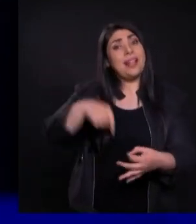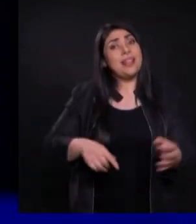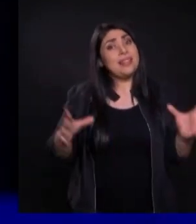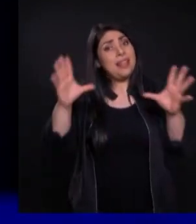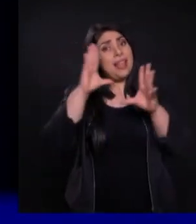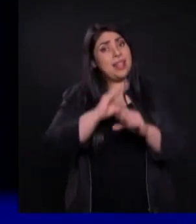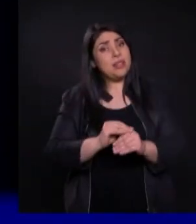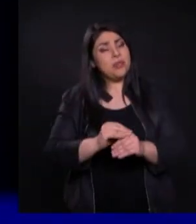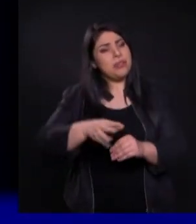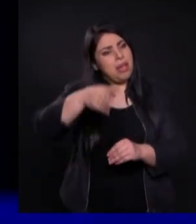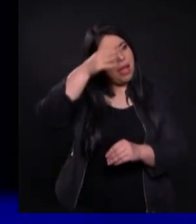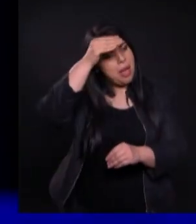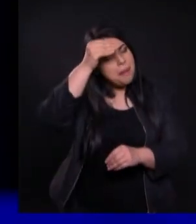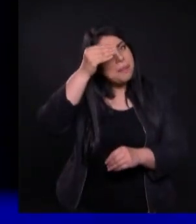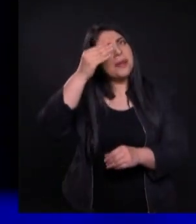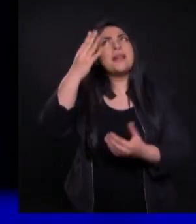Jesús